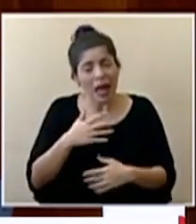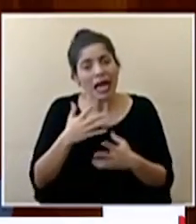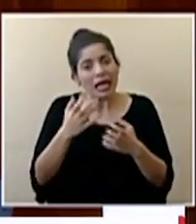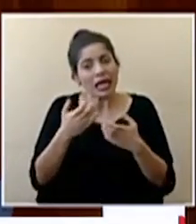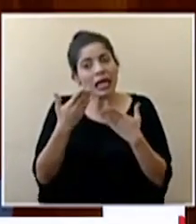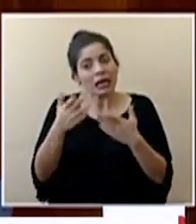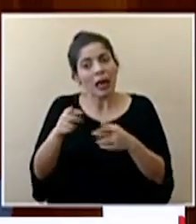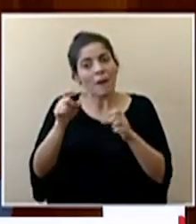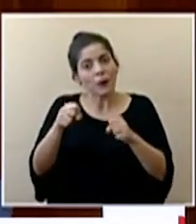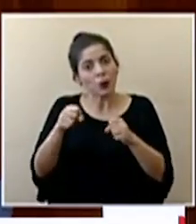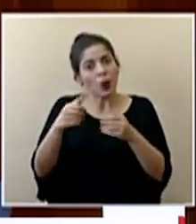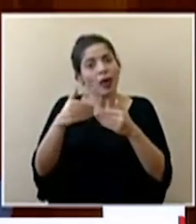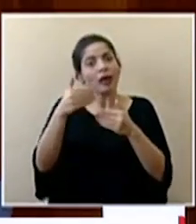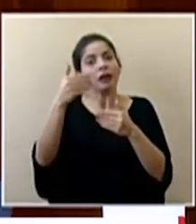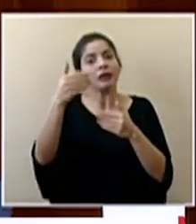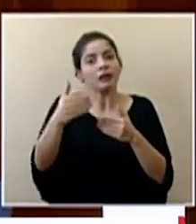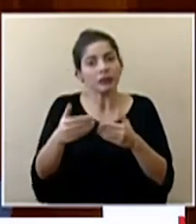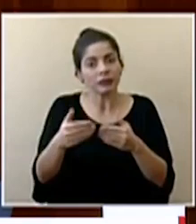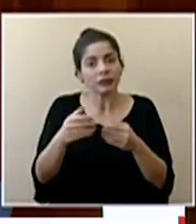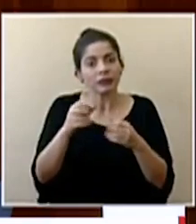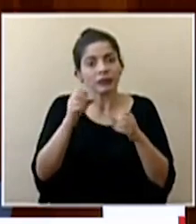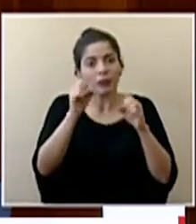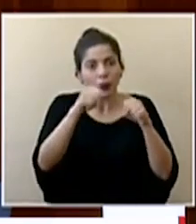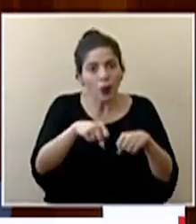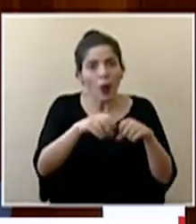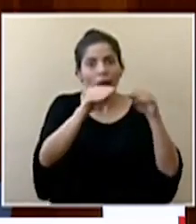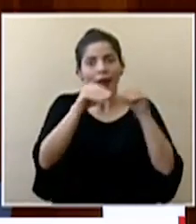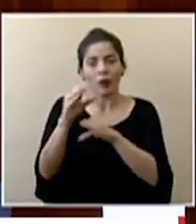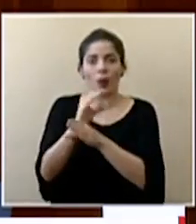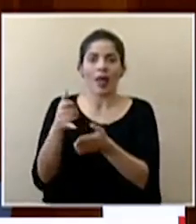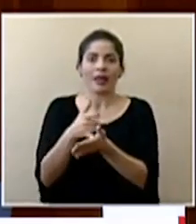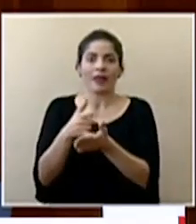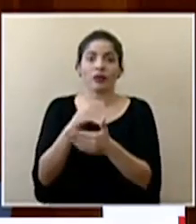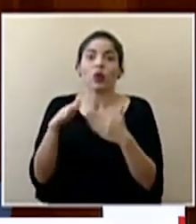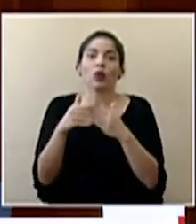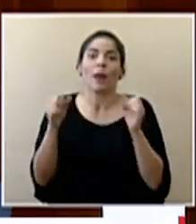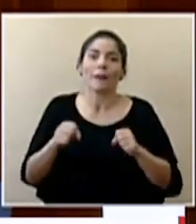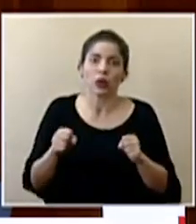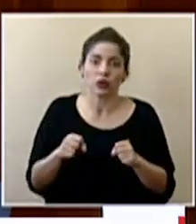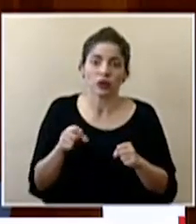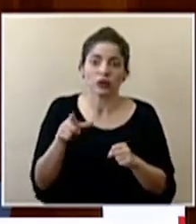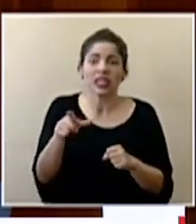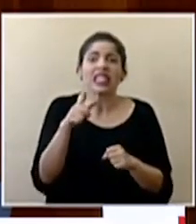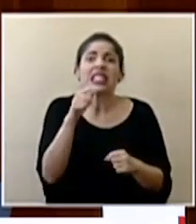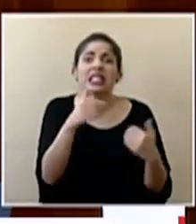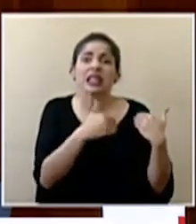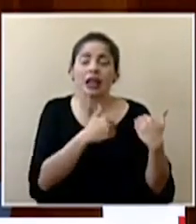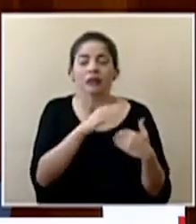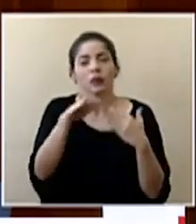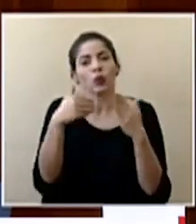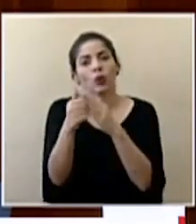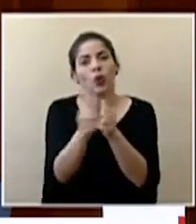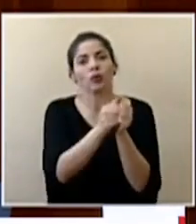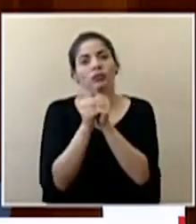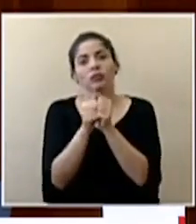a tener esa unidad de cuidados intensivos en la medida de lo posible y eso solo depende de todos unidos es un equipo Costa Rica